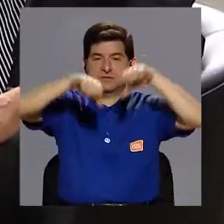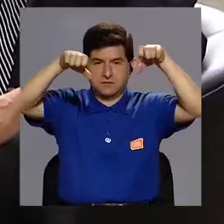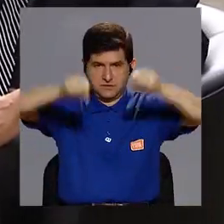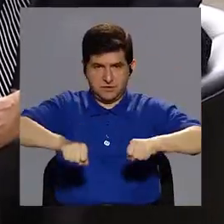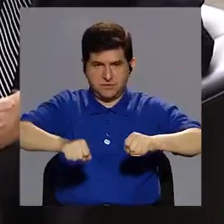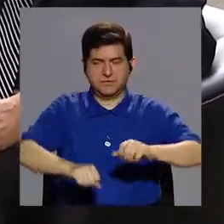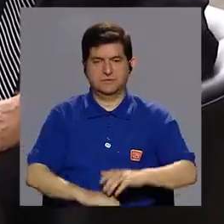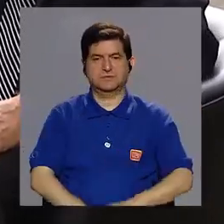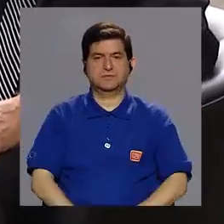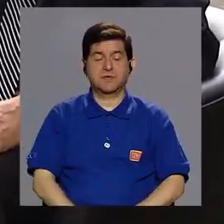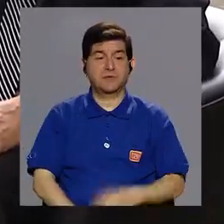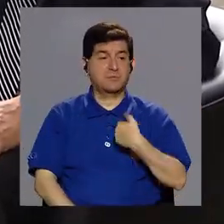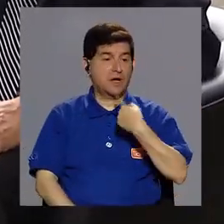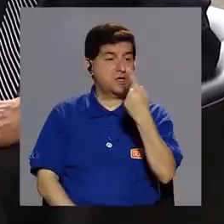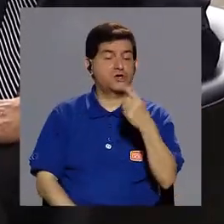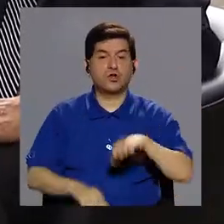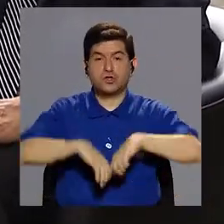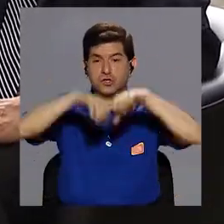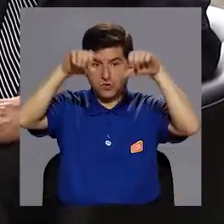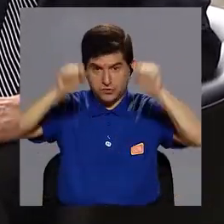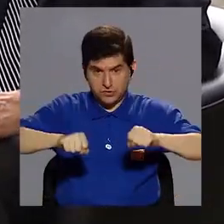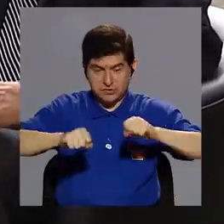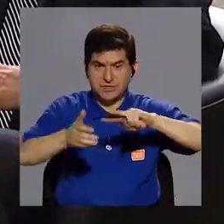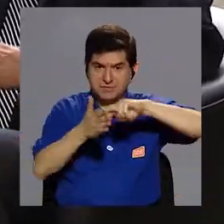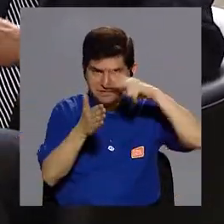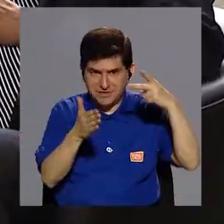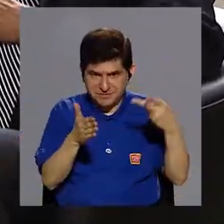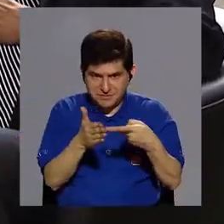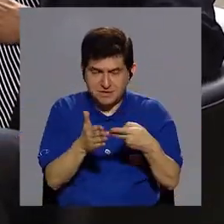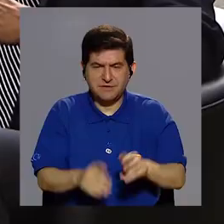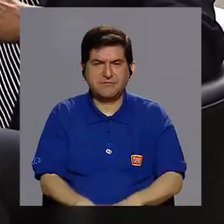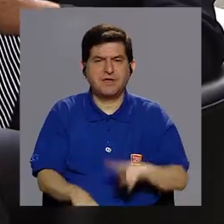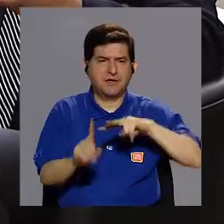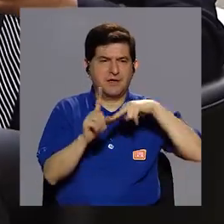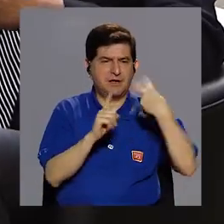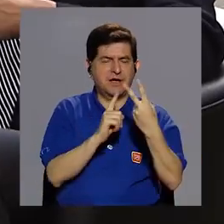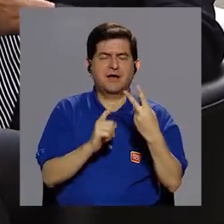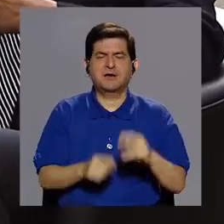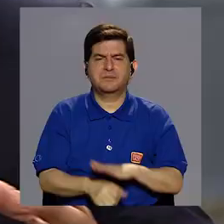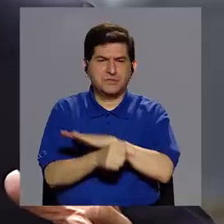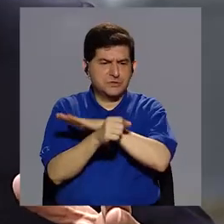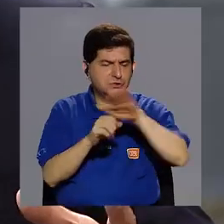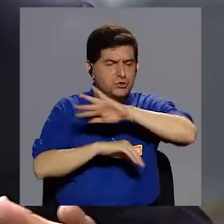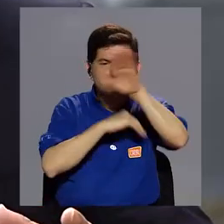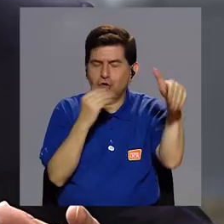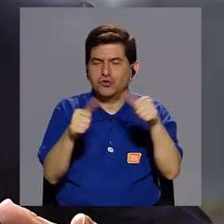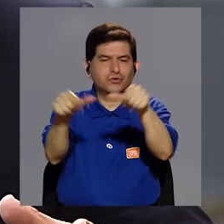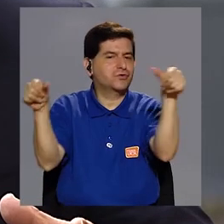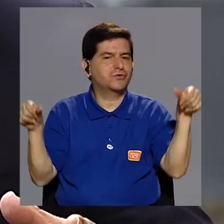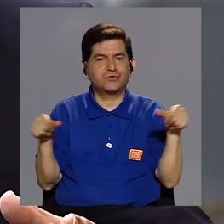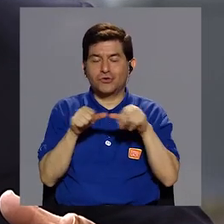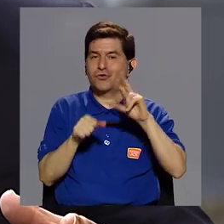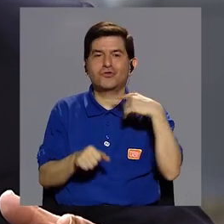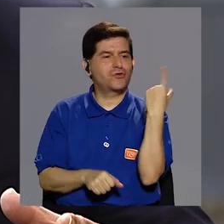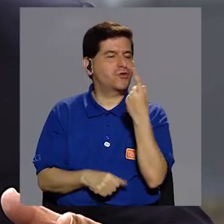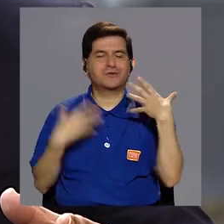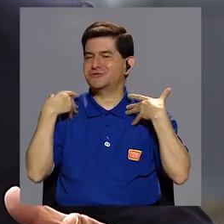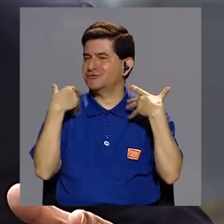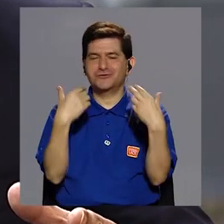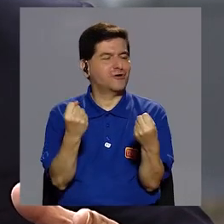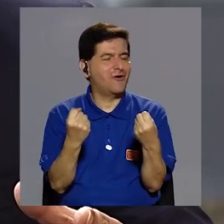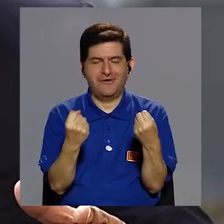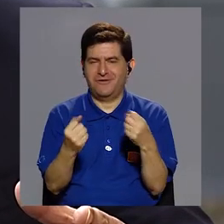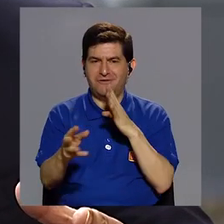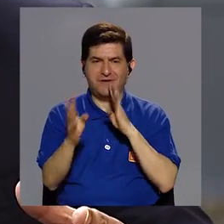sistema, y cuando hablo de sistema estamos teniendo una visión integral de todos los sectores, no solamente